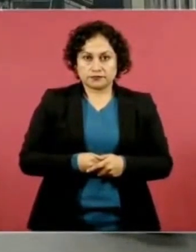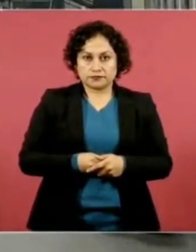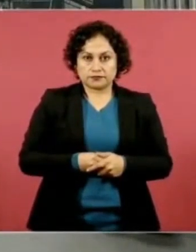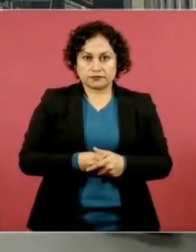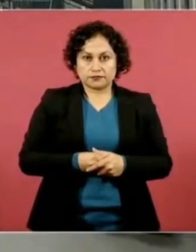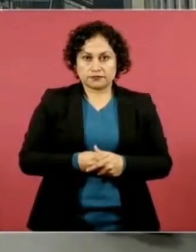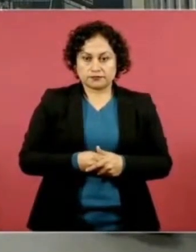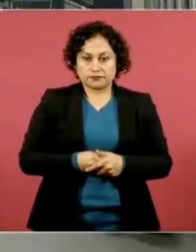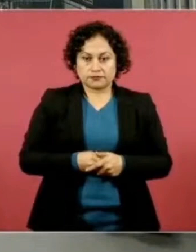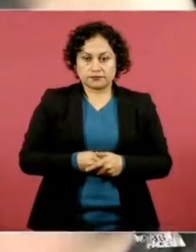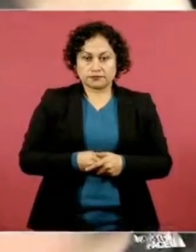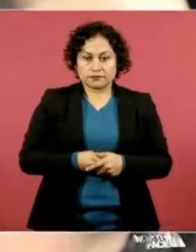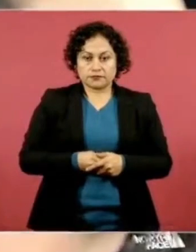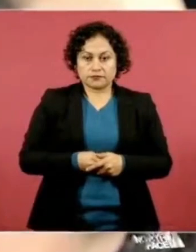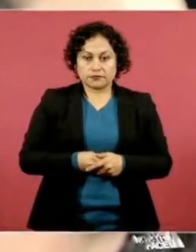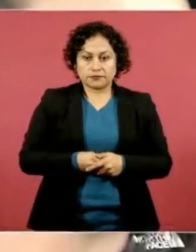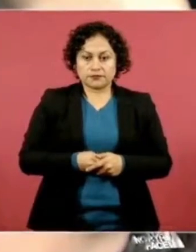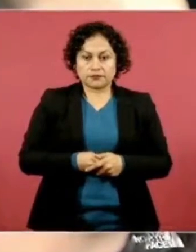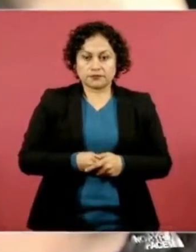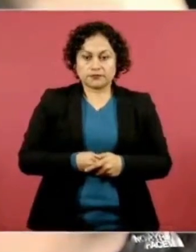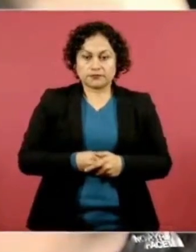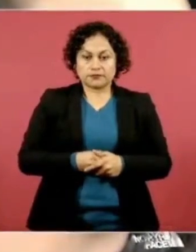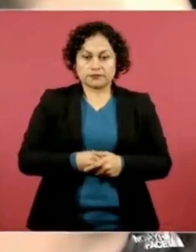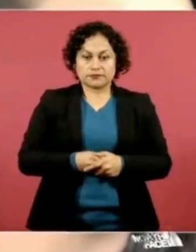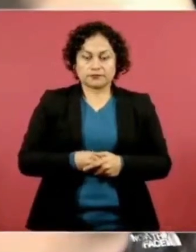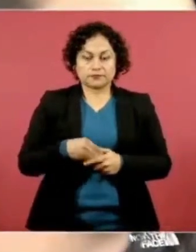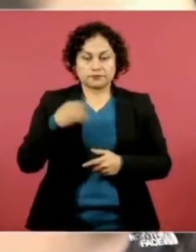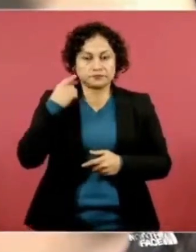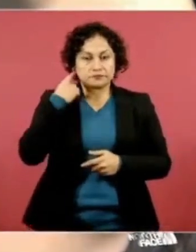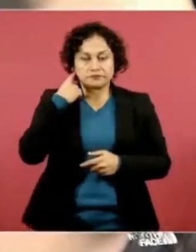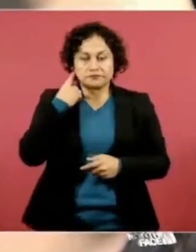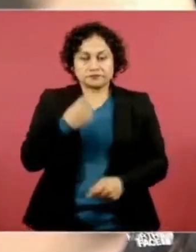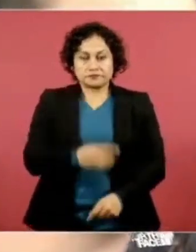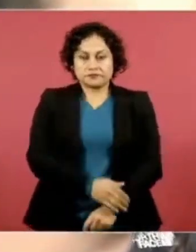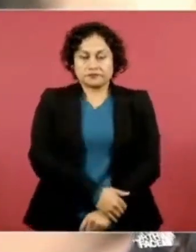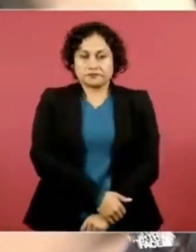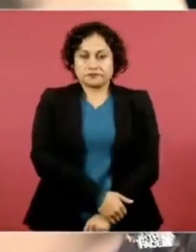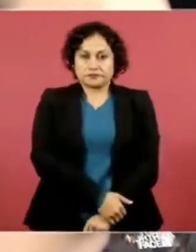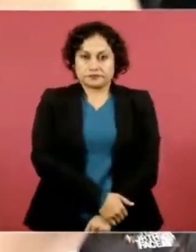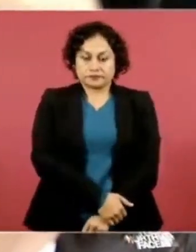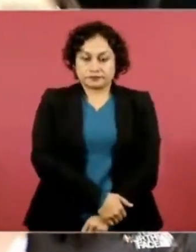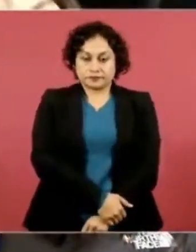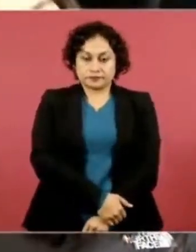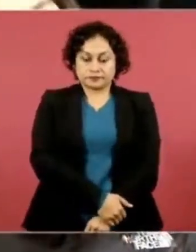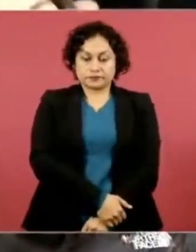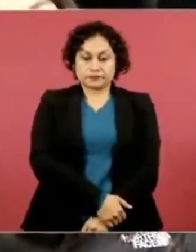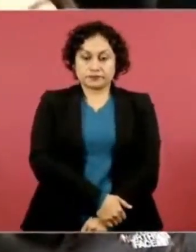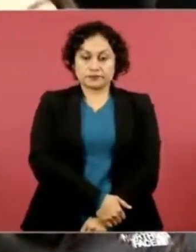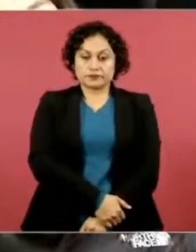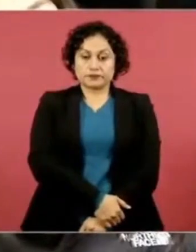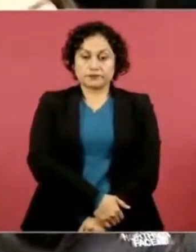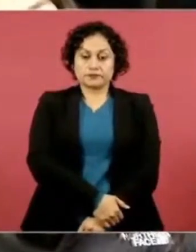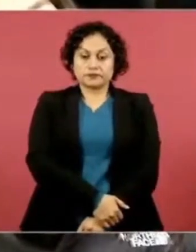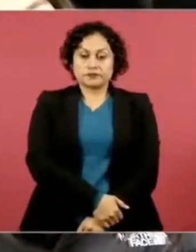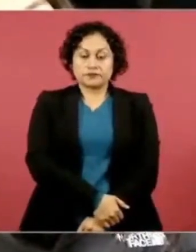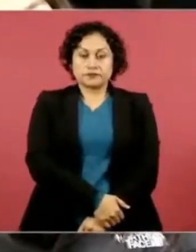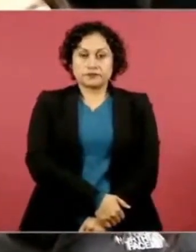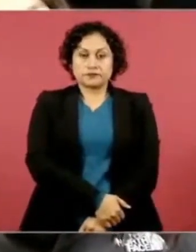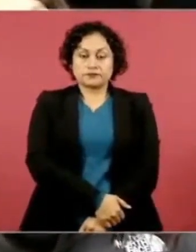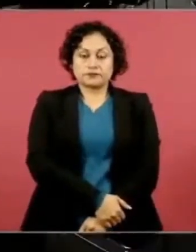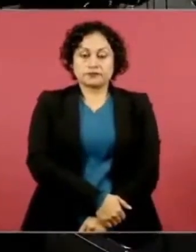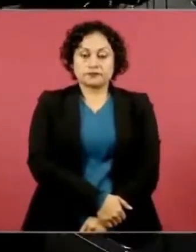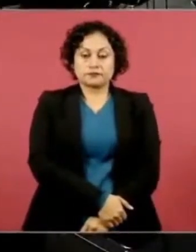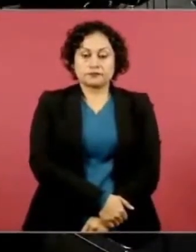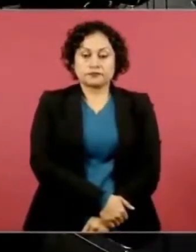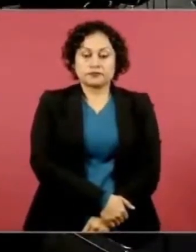la de 12 mil, dice confirmación de desapariciones. ¿Se refiere a las de su sexenio o en general? Es en general,